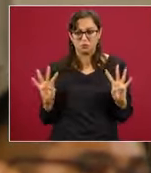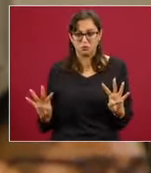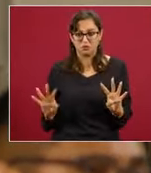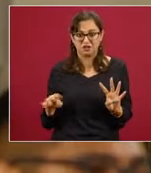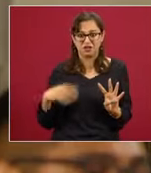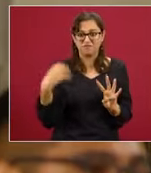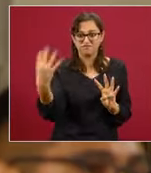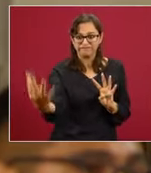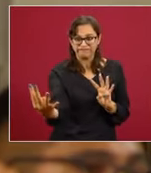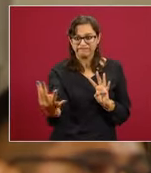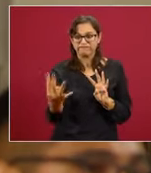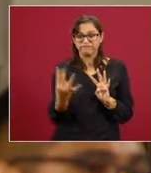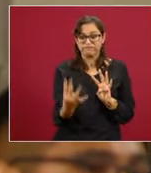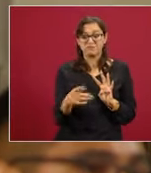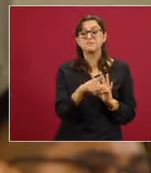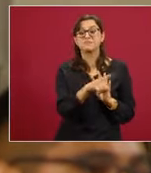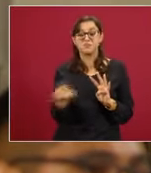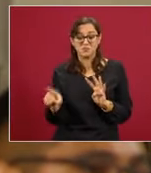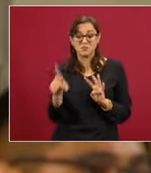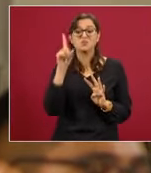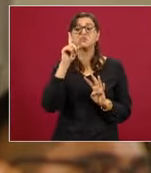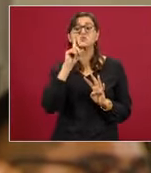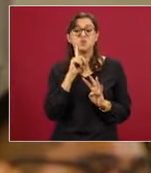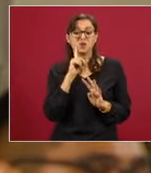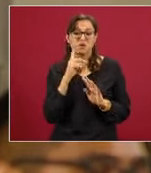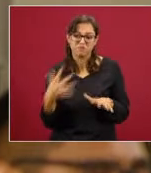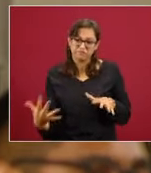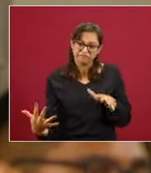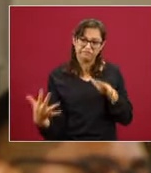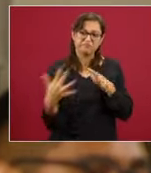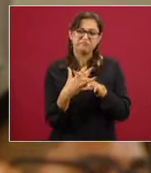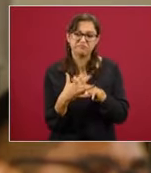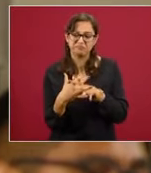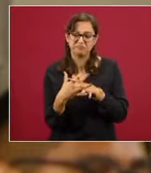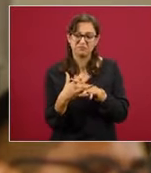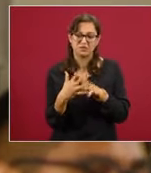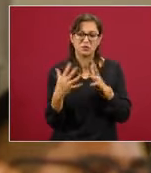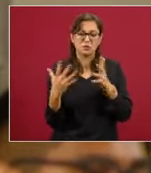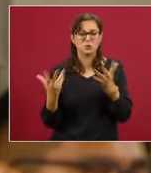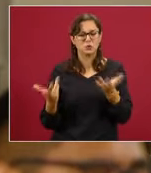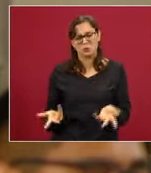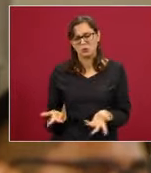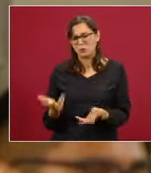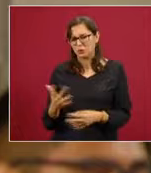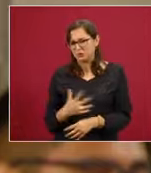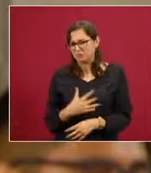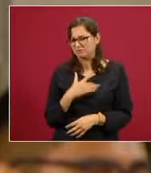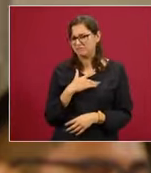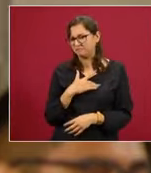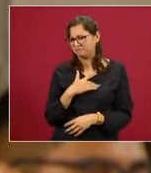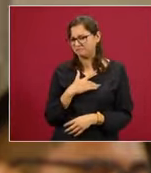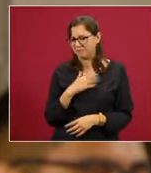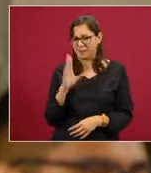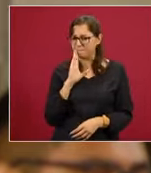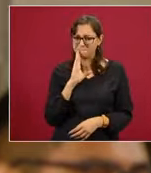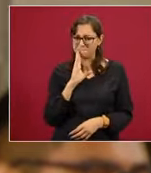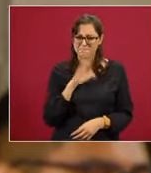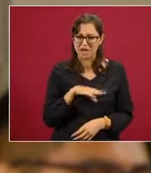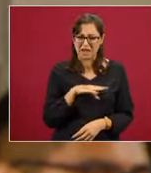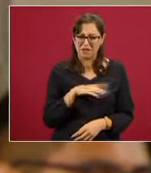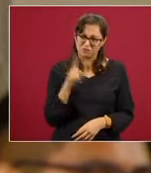confronten también con quienes están luchando por hacer legal el aborto, no es lo más óptimo para la lucha